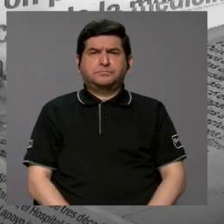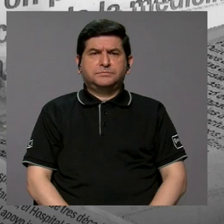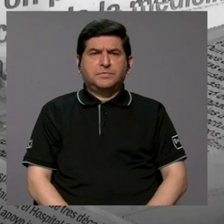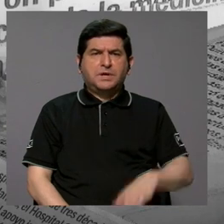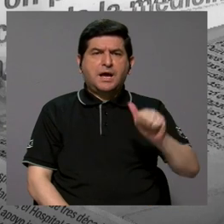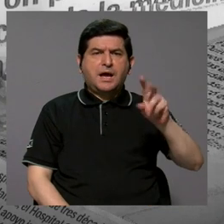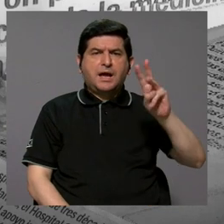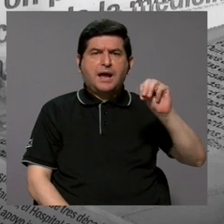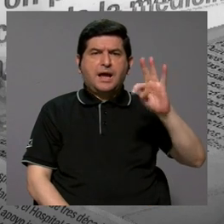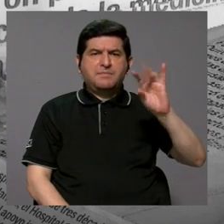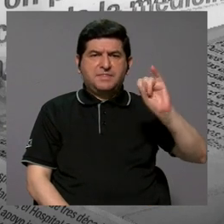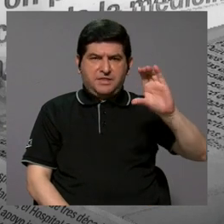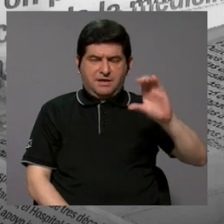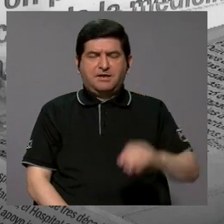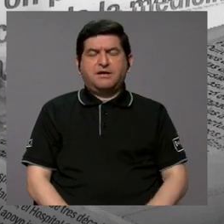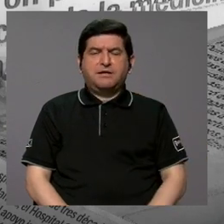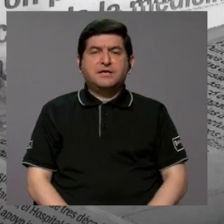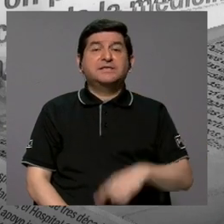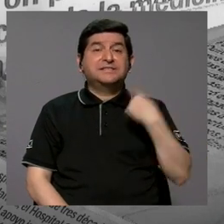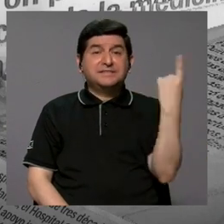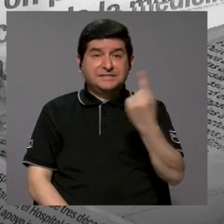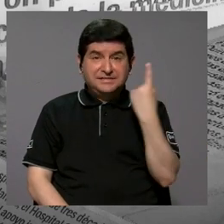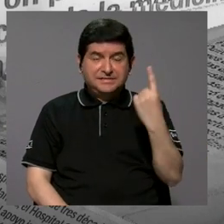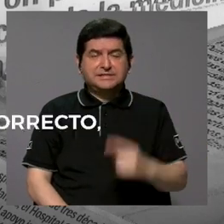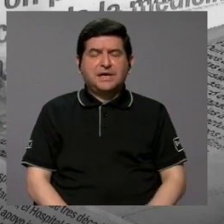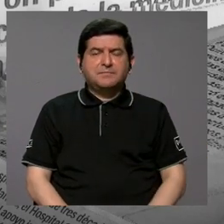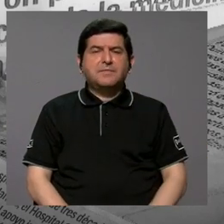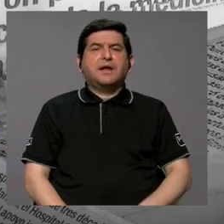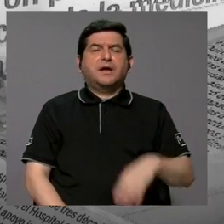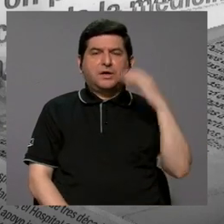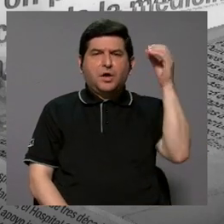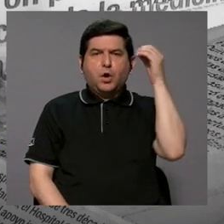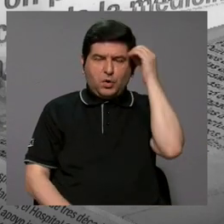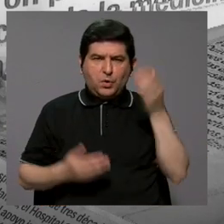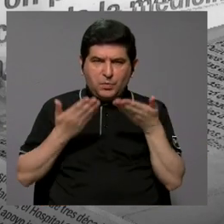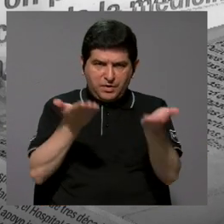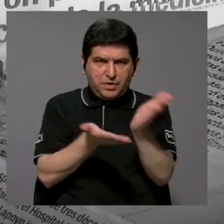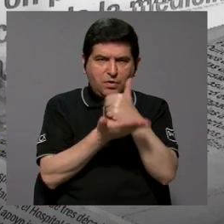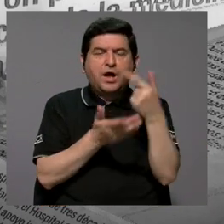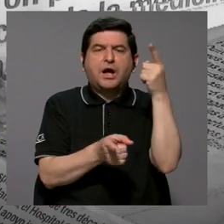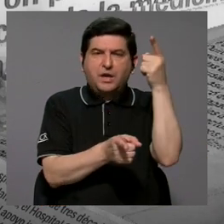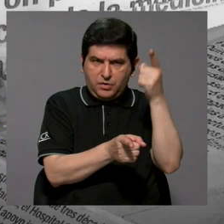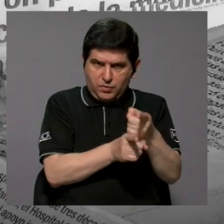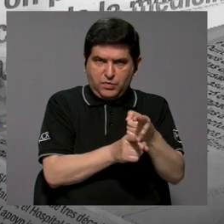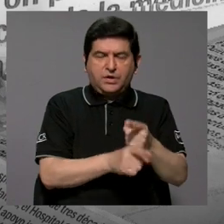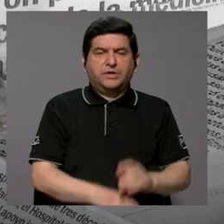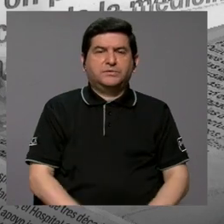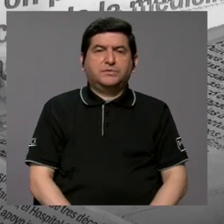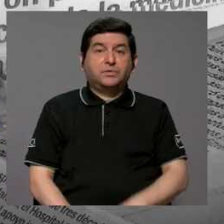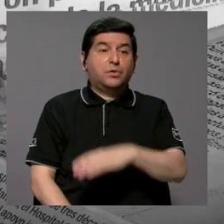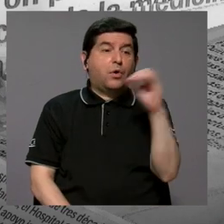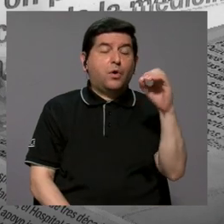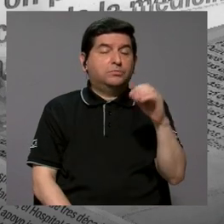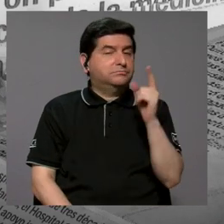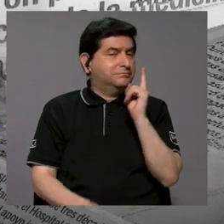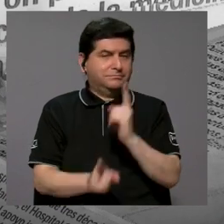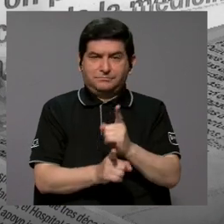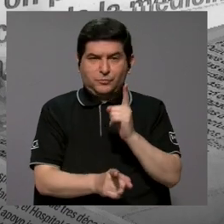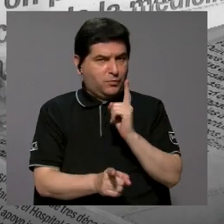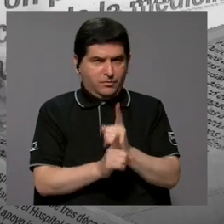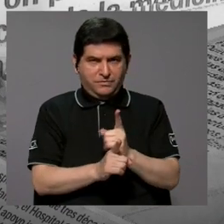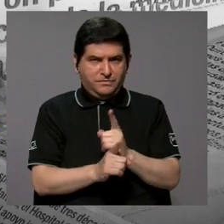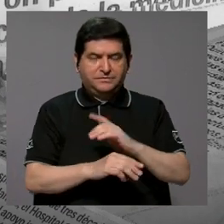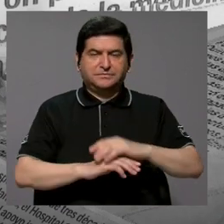CAMPTIC, quiero recalcar esto, CAMPTIC siempre va a levantar la mano cuando algo está correcto o incorrecto.